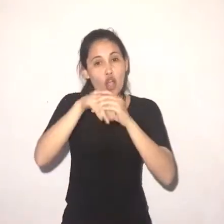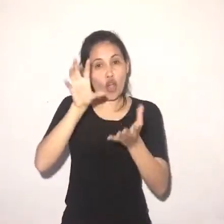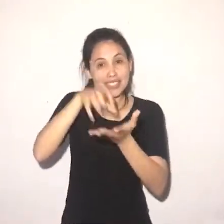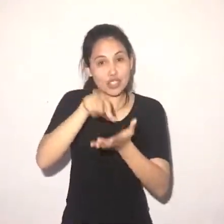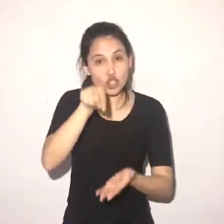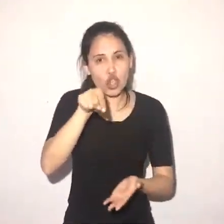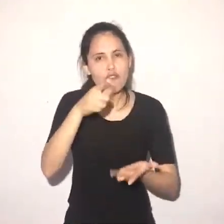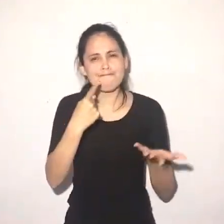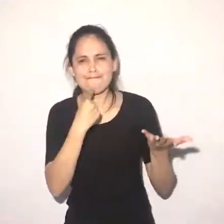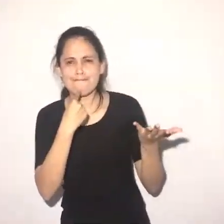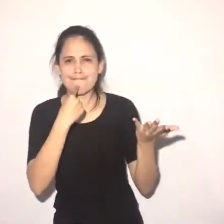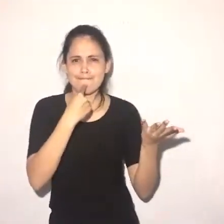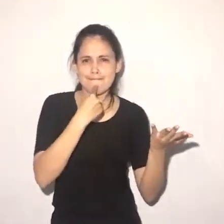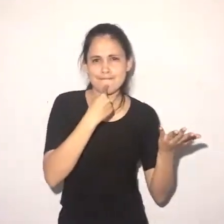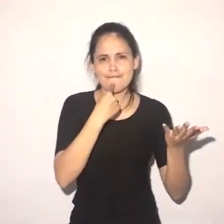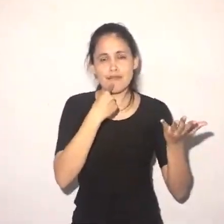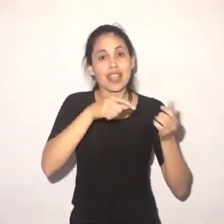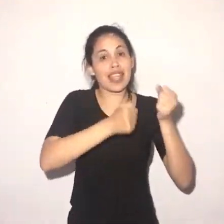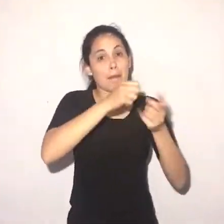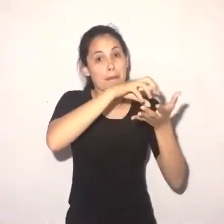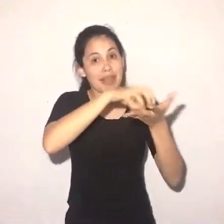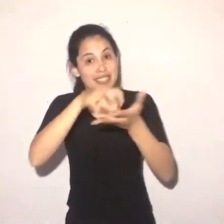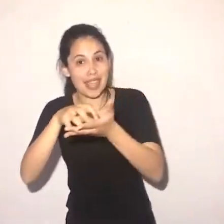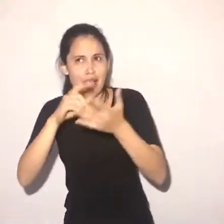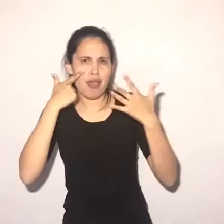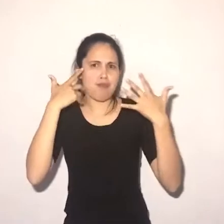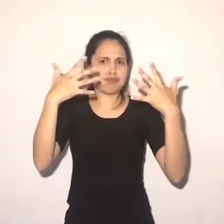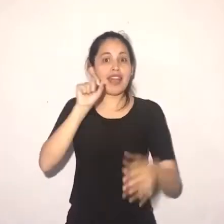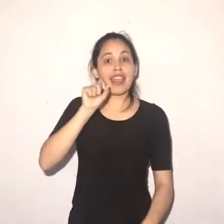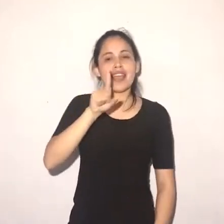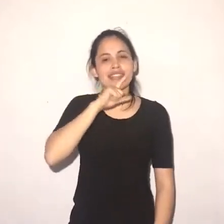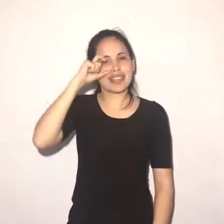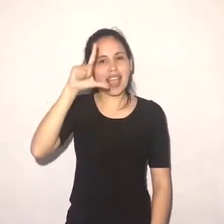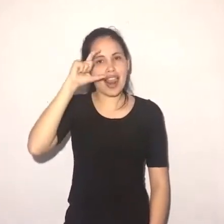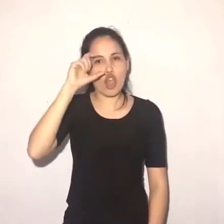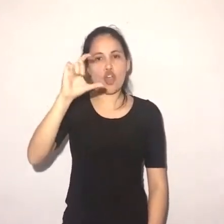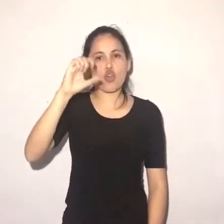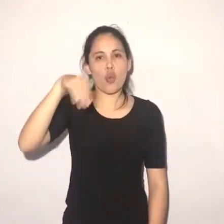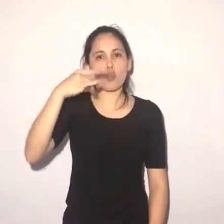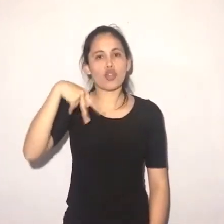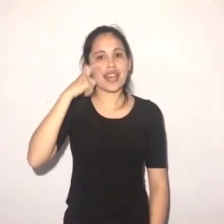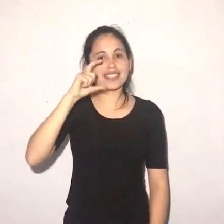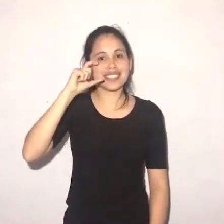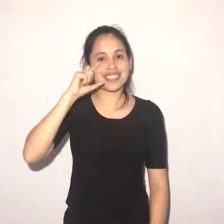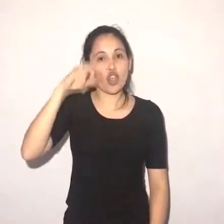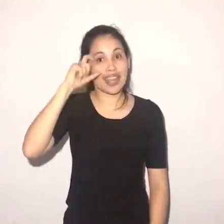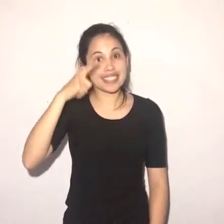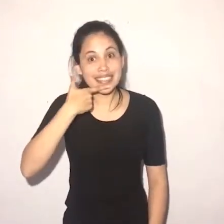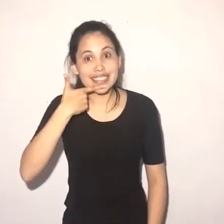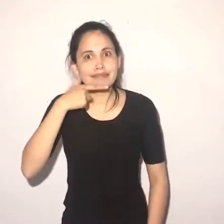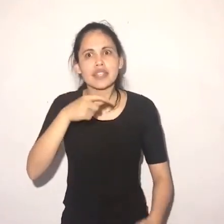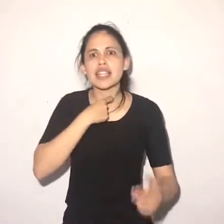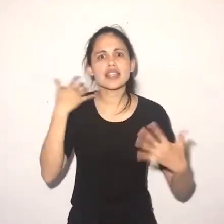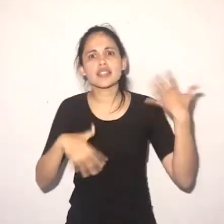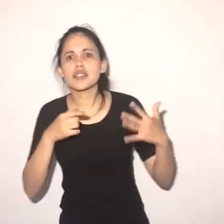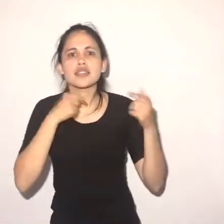de esta organización. Las dudas que hay es sobre los miembros de esta organización que forman parte de grandes empresas de telecomunicaciones que